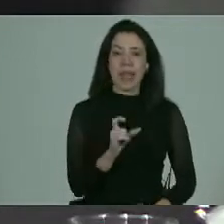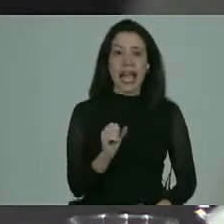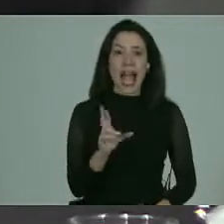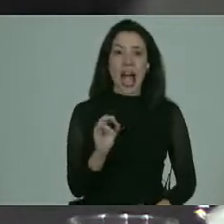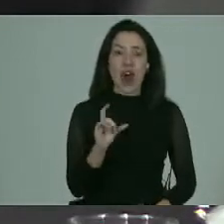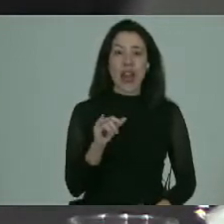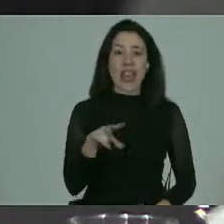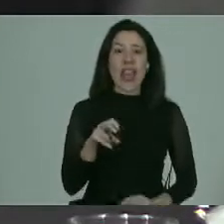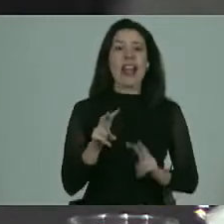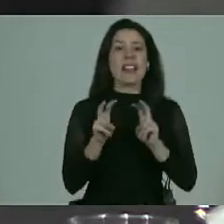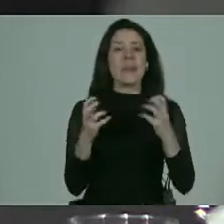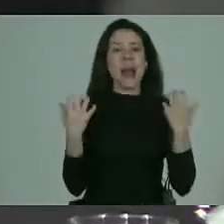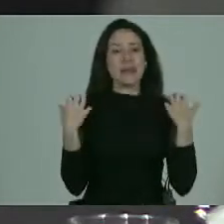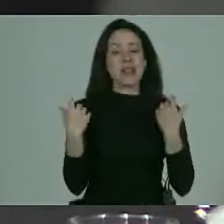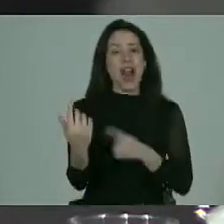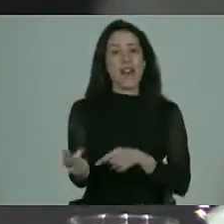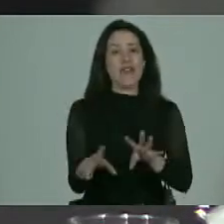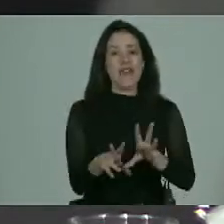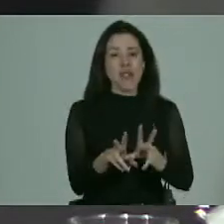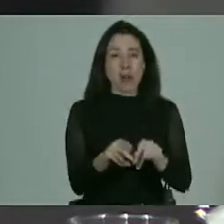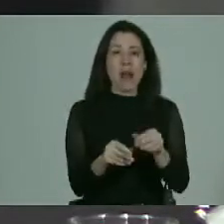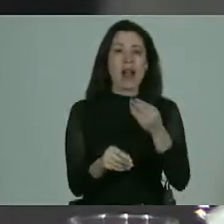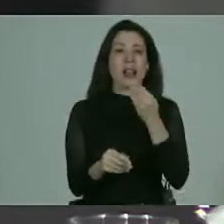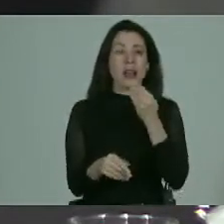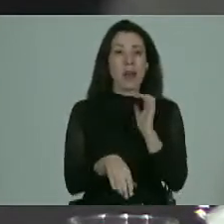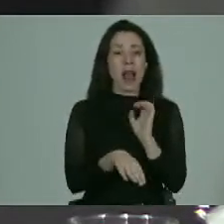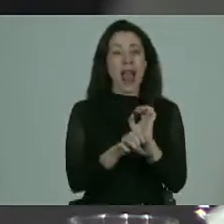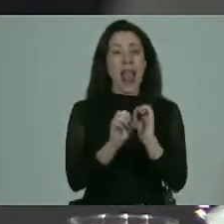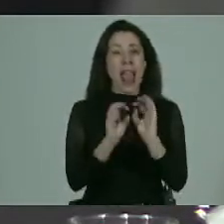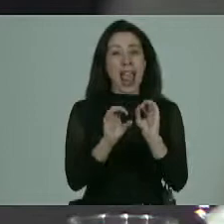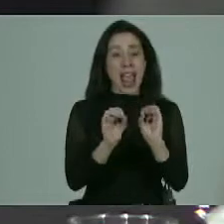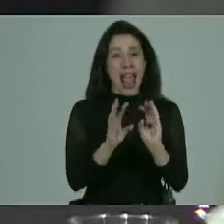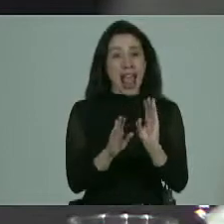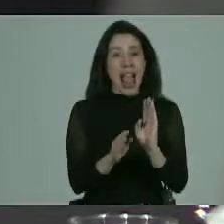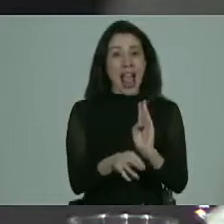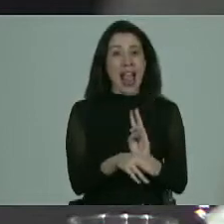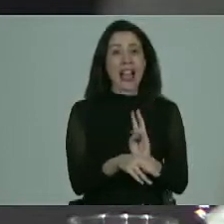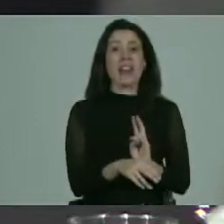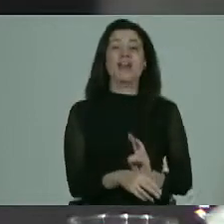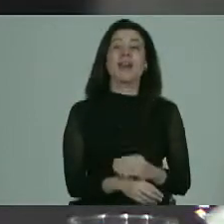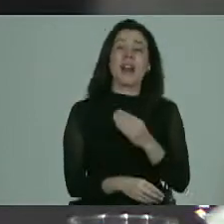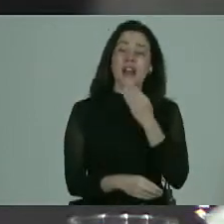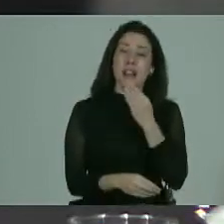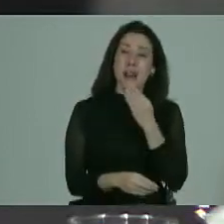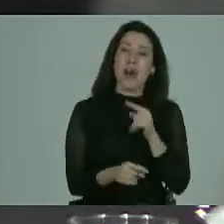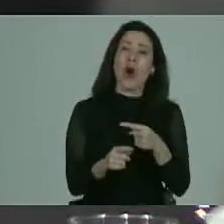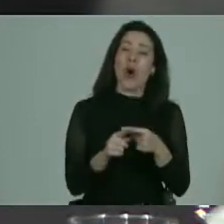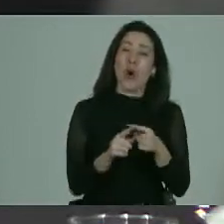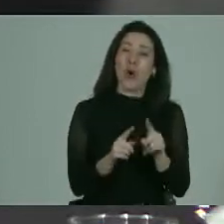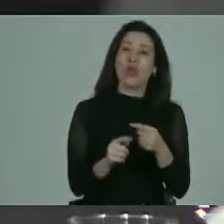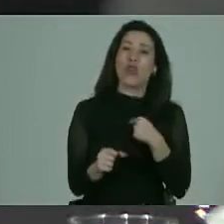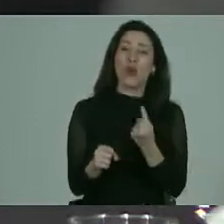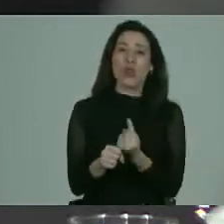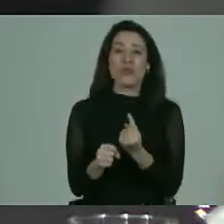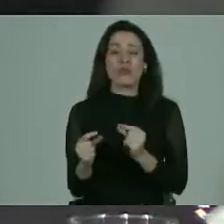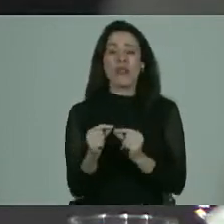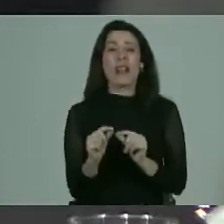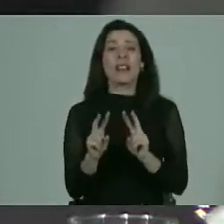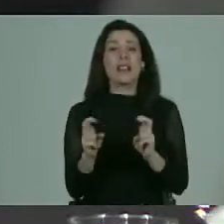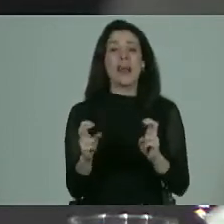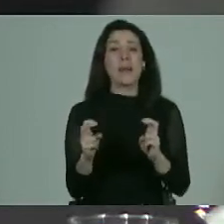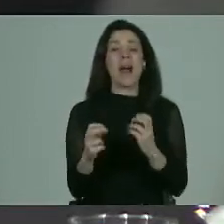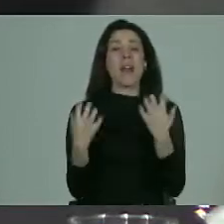hablado de la responsabilidad de la familia y también a nivel académico pero también existe como lo conversábamos la responsabilidad del área médica